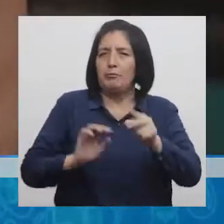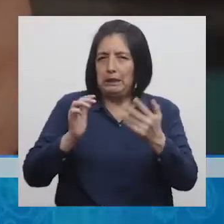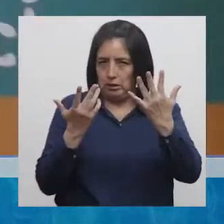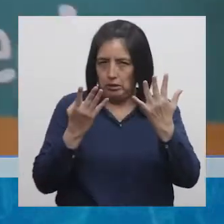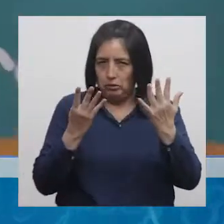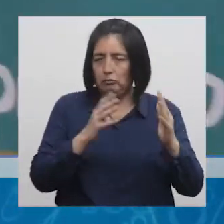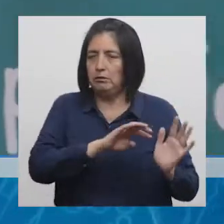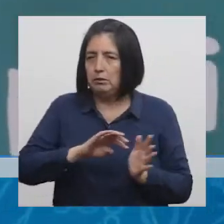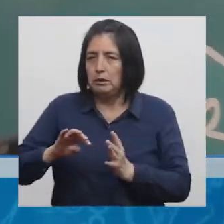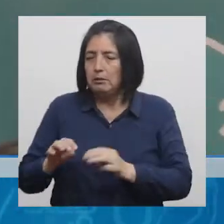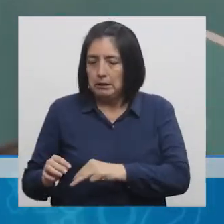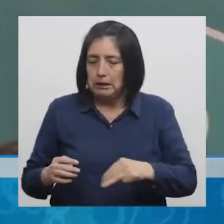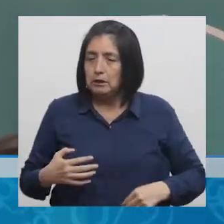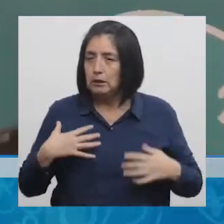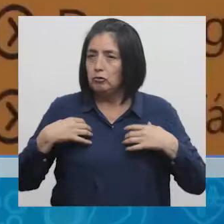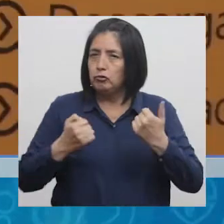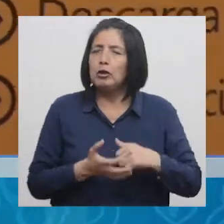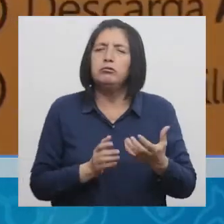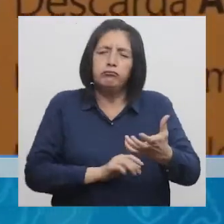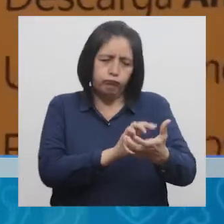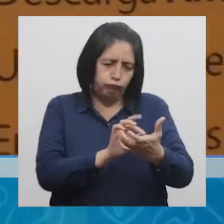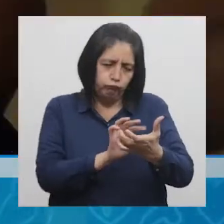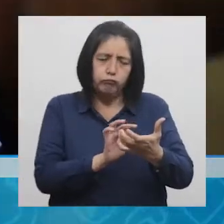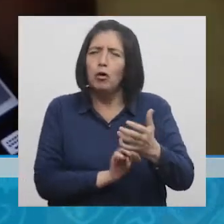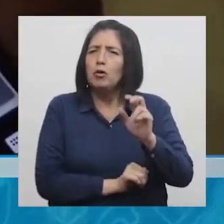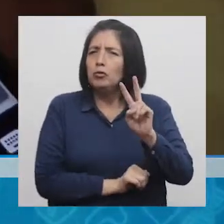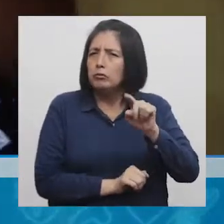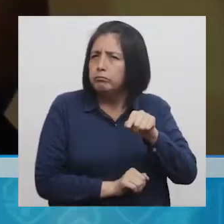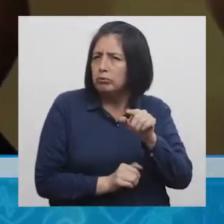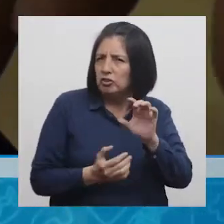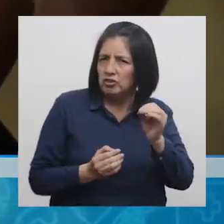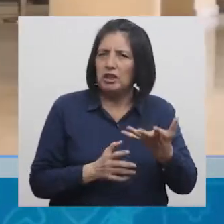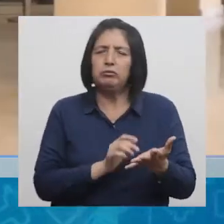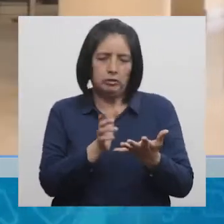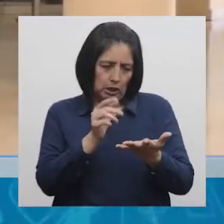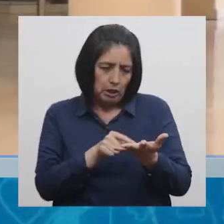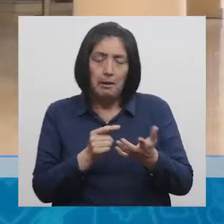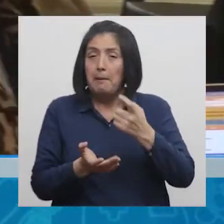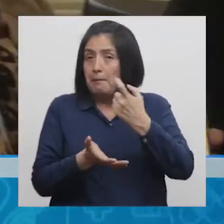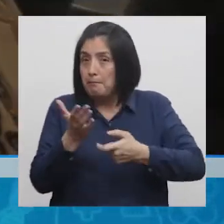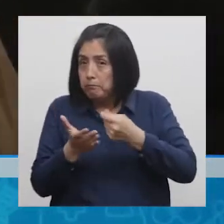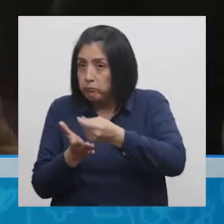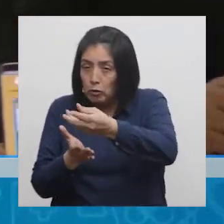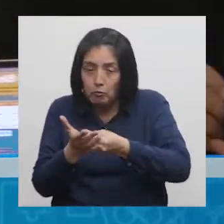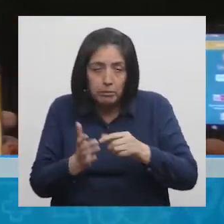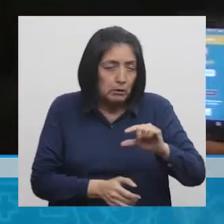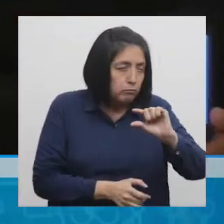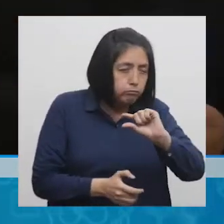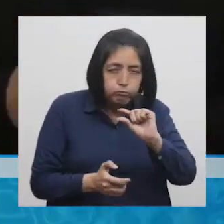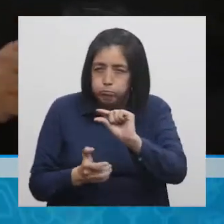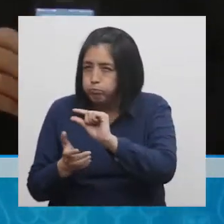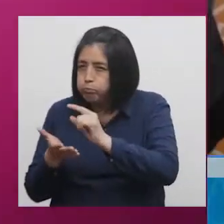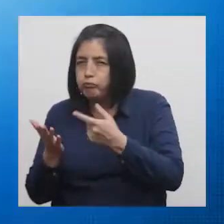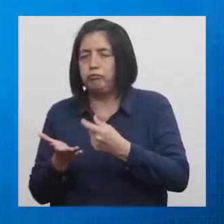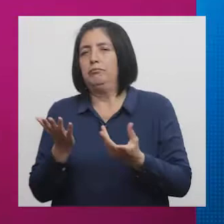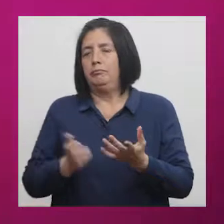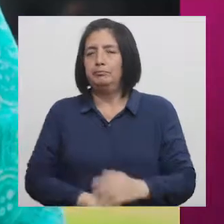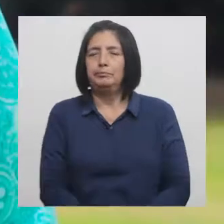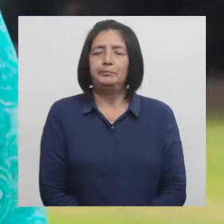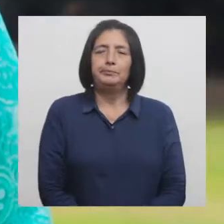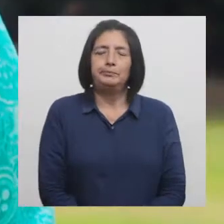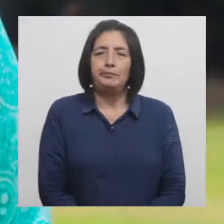Ministerio de Salud presentó la versión 2.0 del aplicativo móvil Ahorromed que permite al ciudadano la búsqueda de medicamentos.